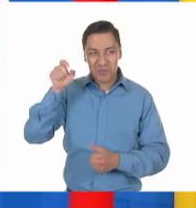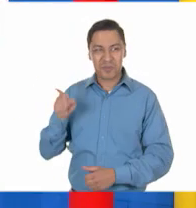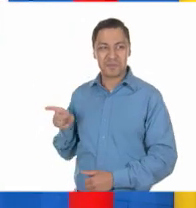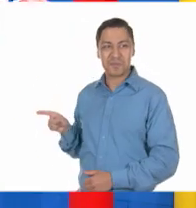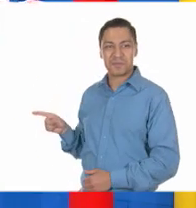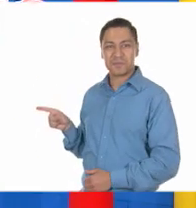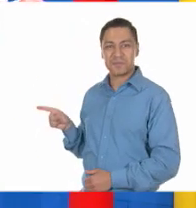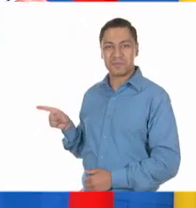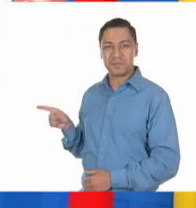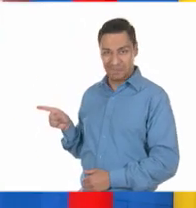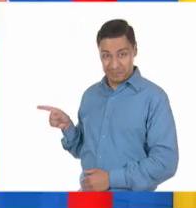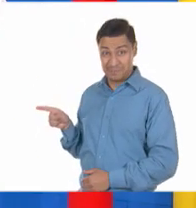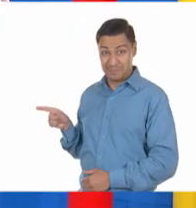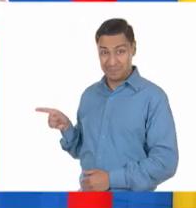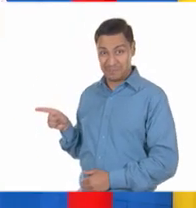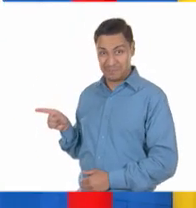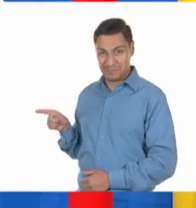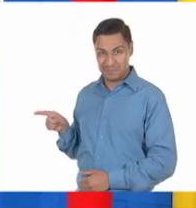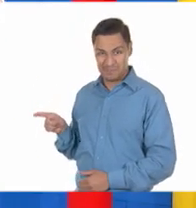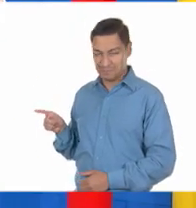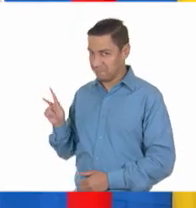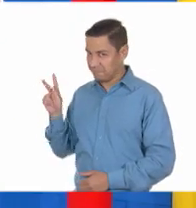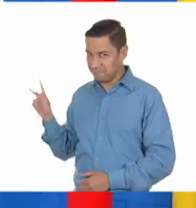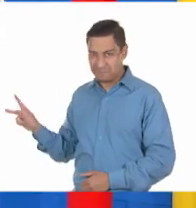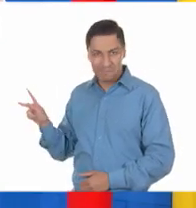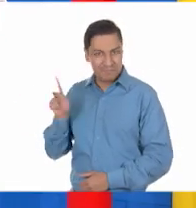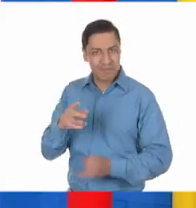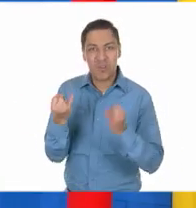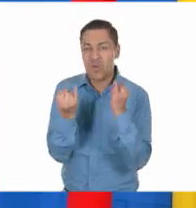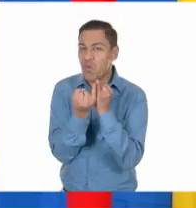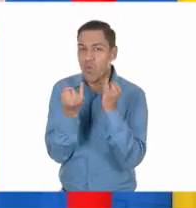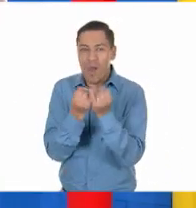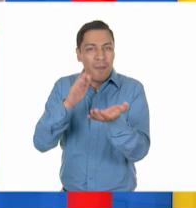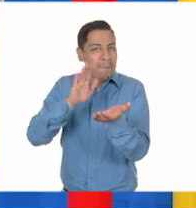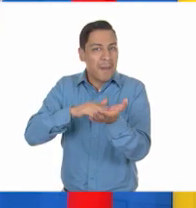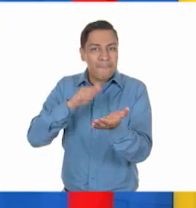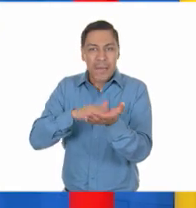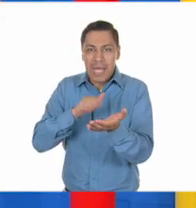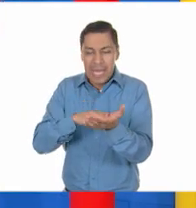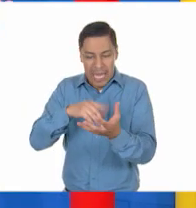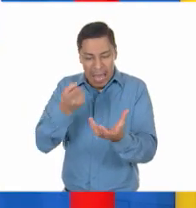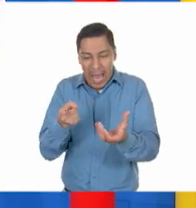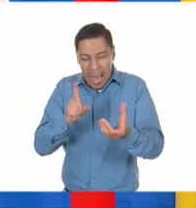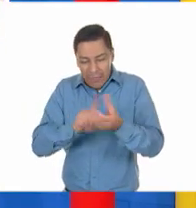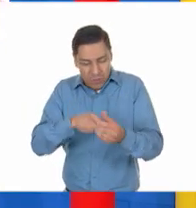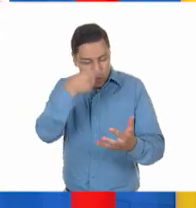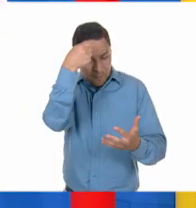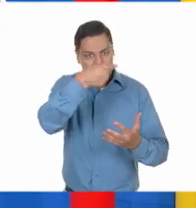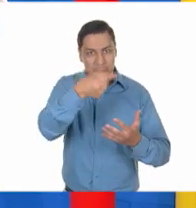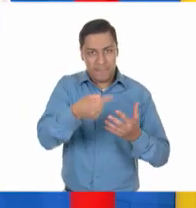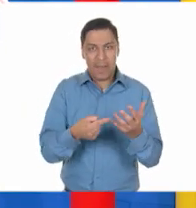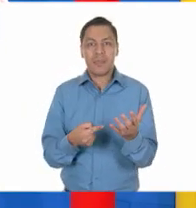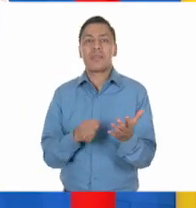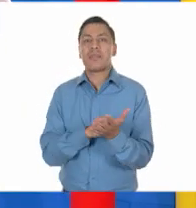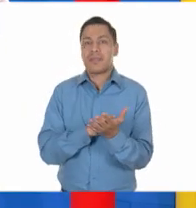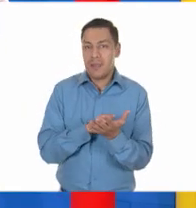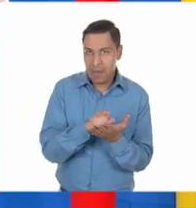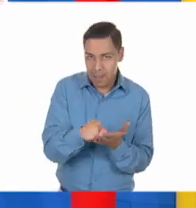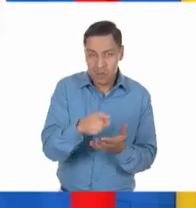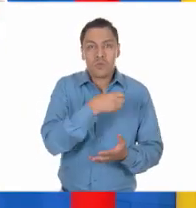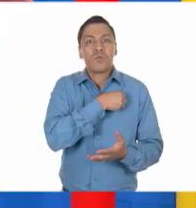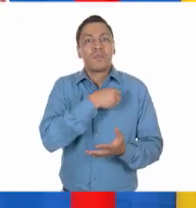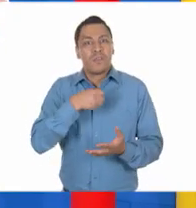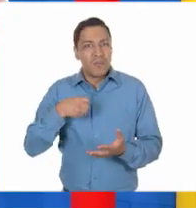llamamos a la Constitución Política, porque se refiere al documento que representa todos los derechos y deberes que una sociedad constituida como